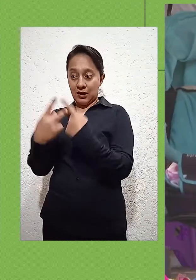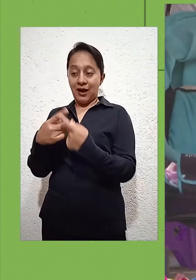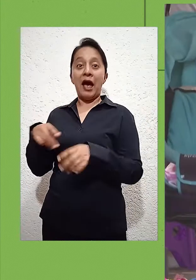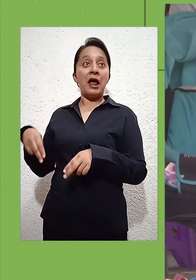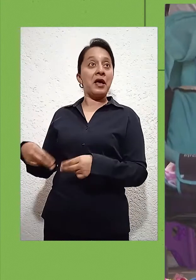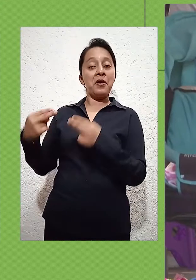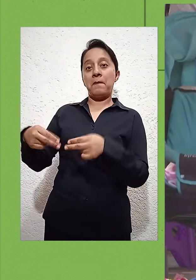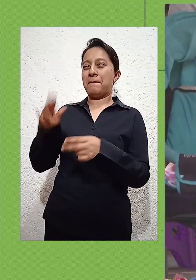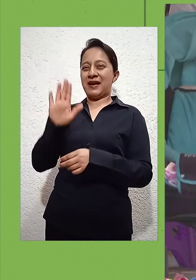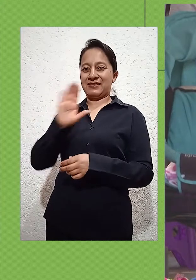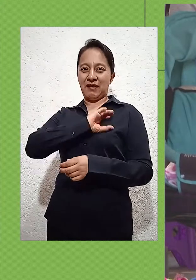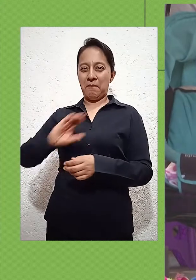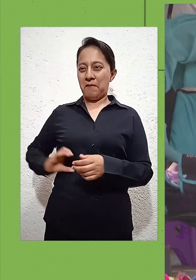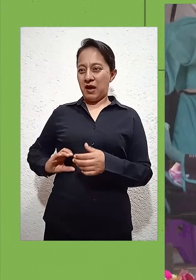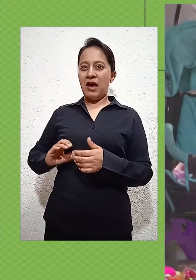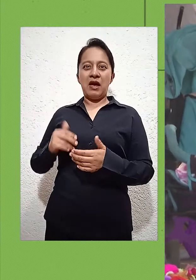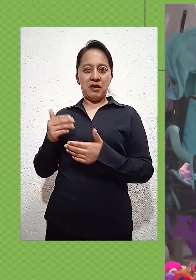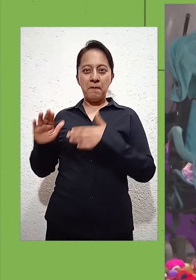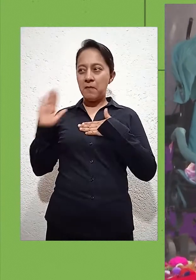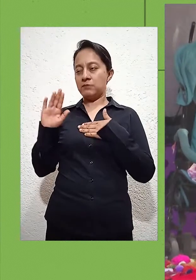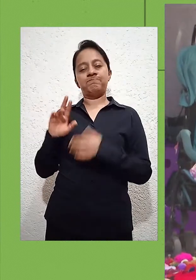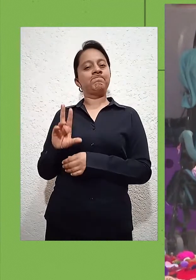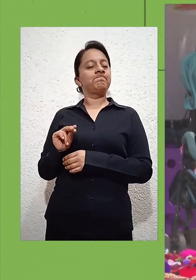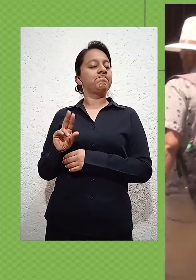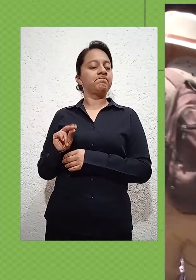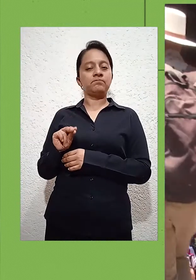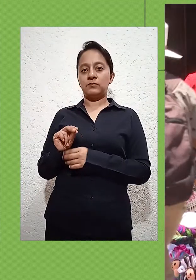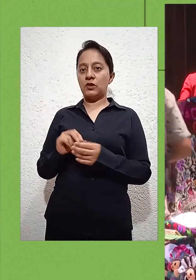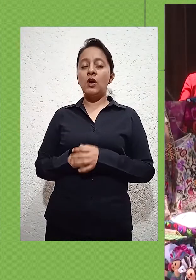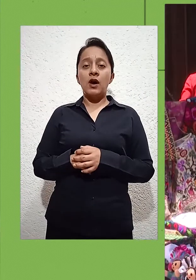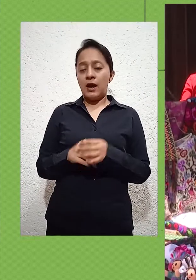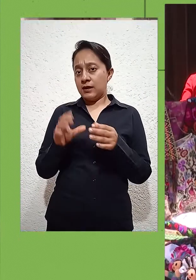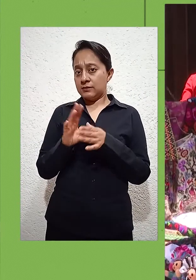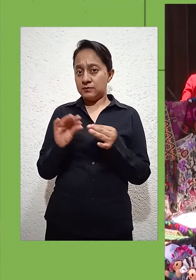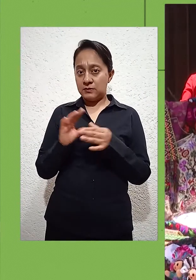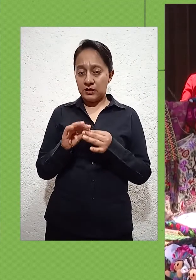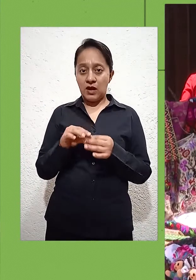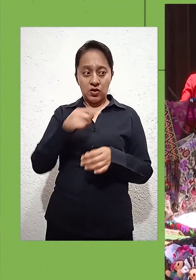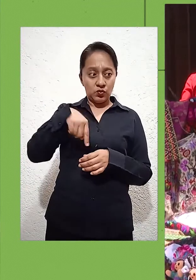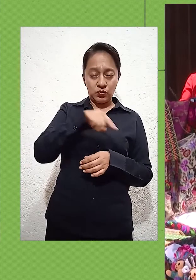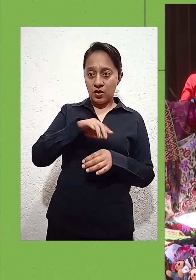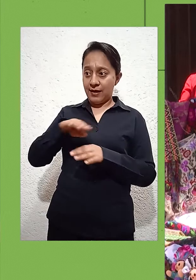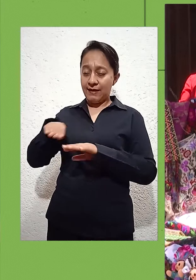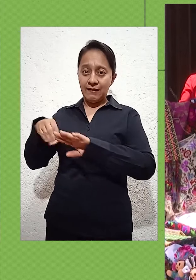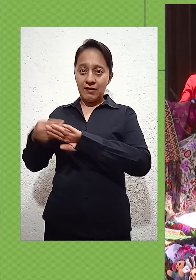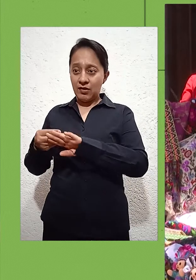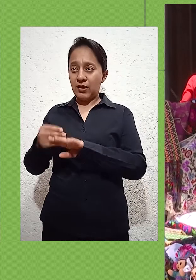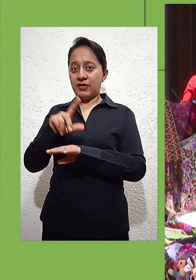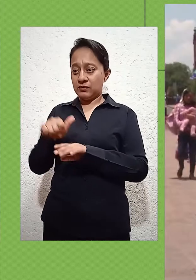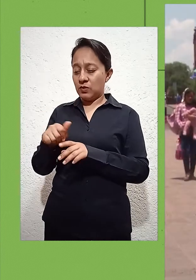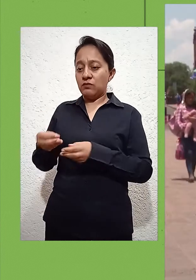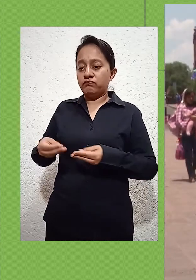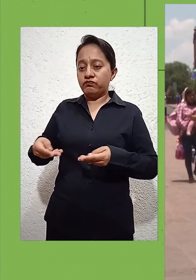señaló que sea el partido que sea, estarán en contra de que se ofrezcan y posteriormente se otorguen lugares en espacios públicos.